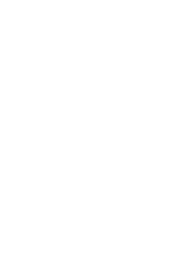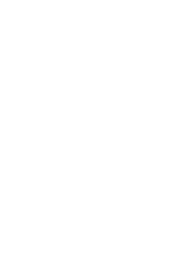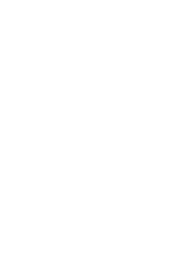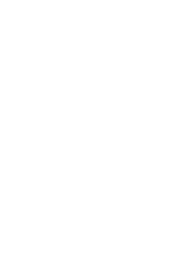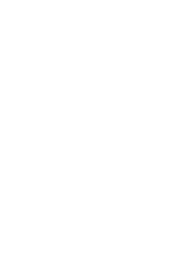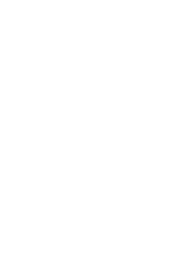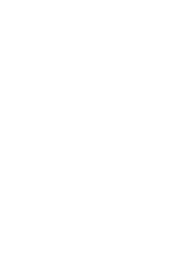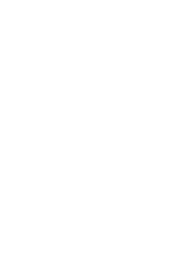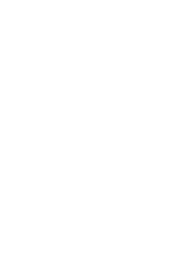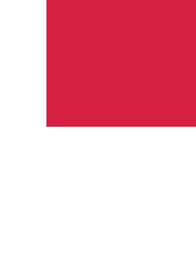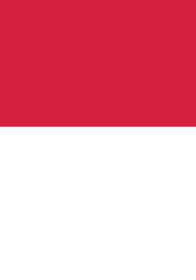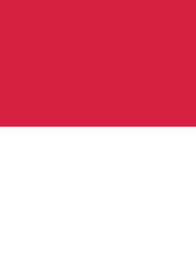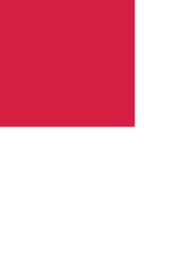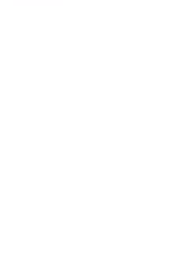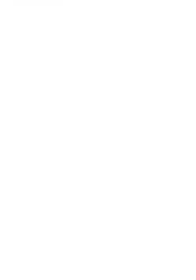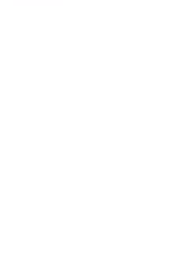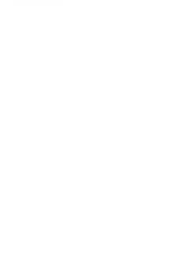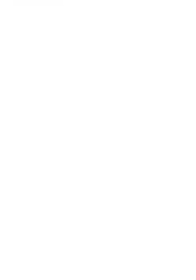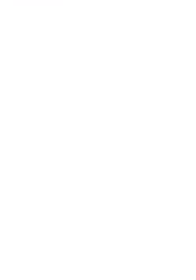Gracias.